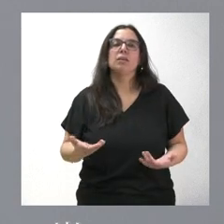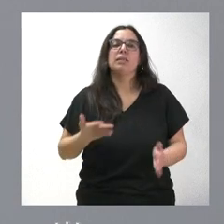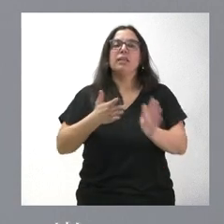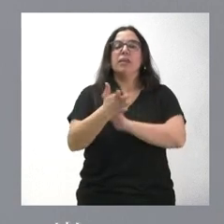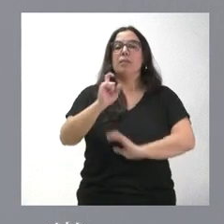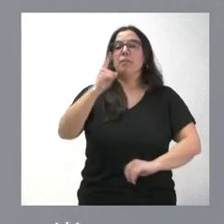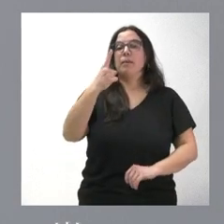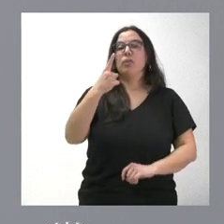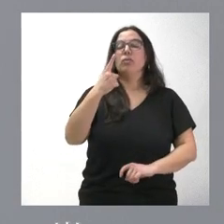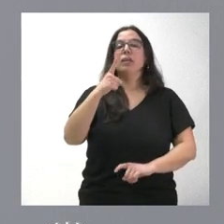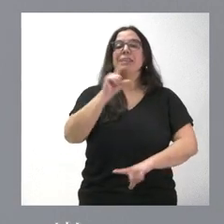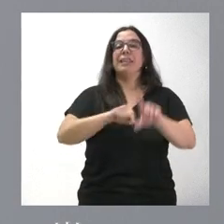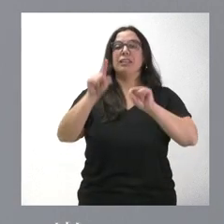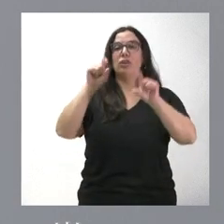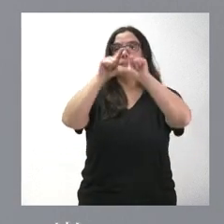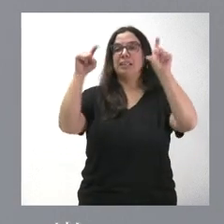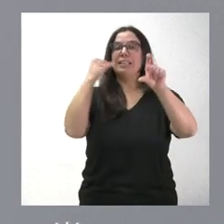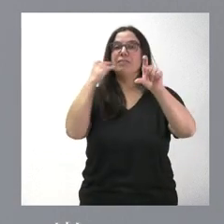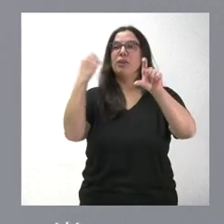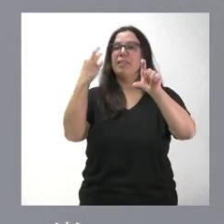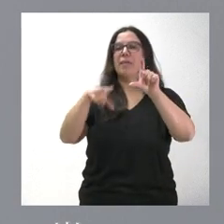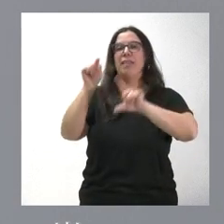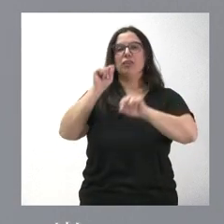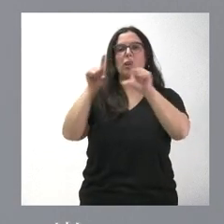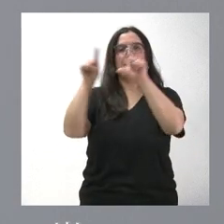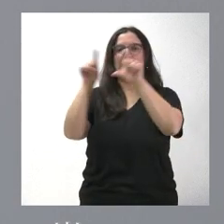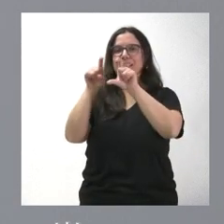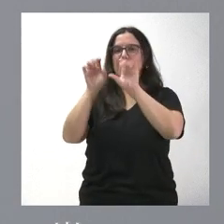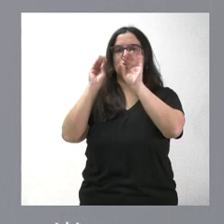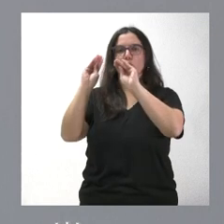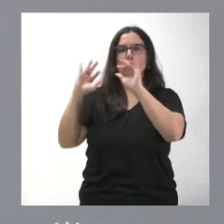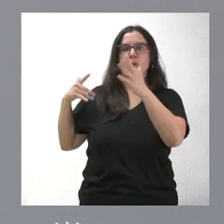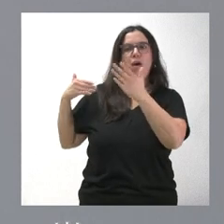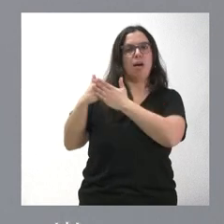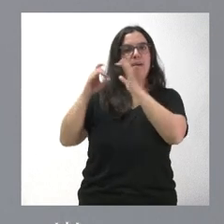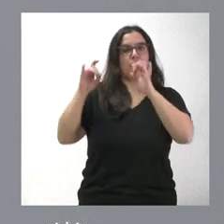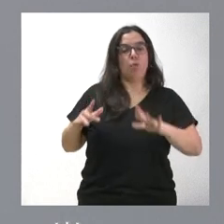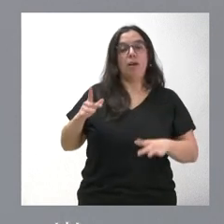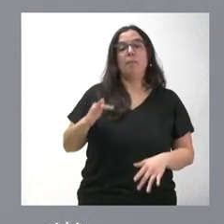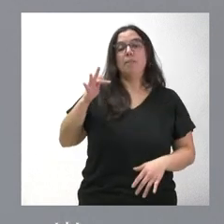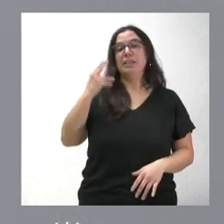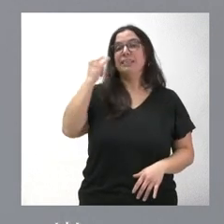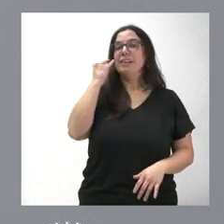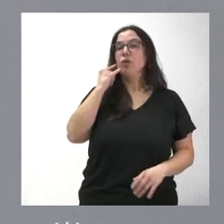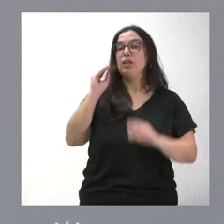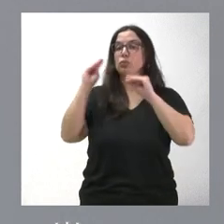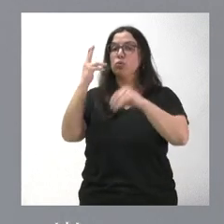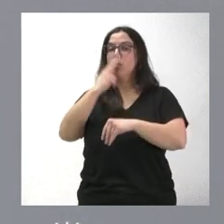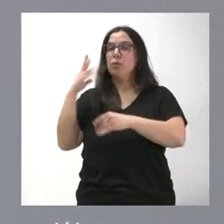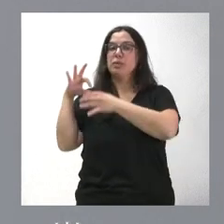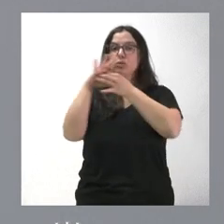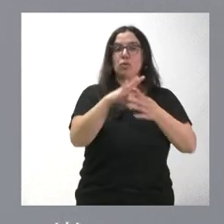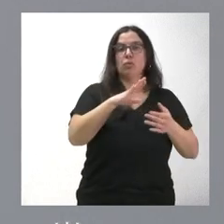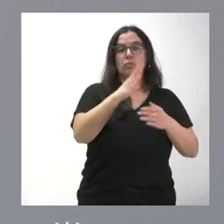que las decisiones en Telefónica sean decisiones empresariales, como hasta ahora, y que el compromiso que Telefónica ha venido teniendo con Castilla y León se siga